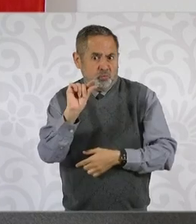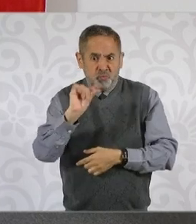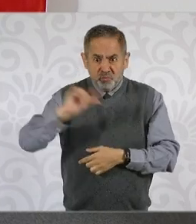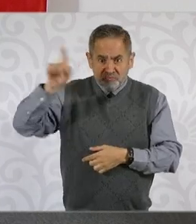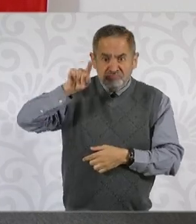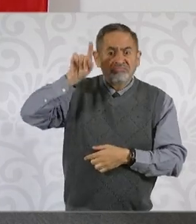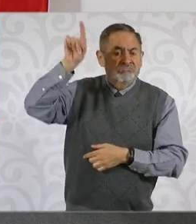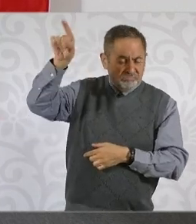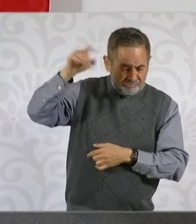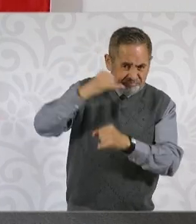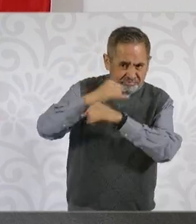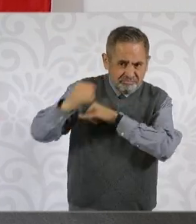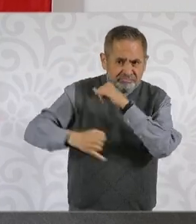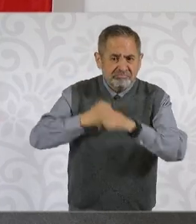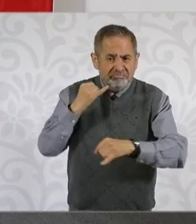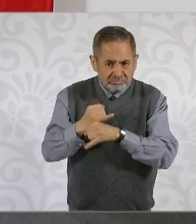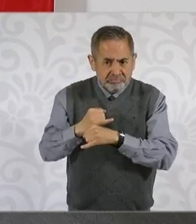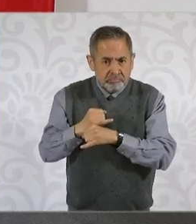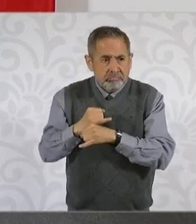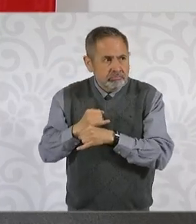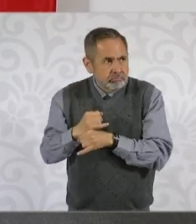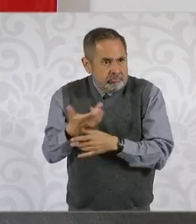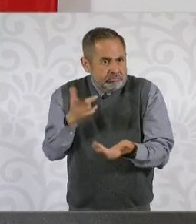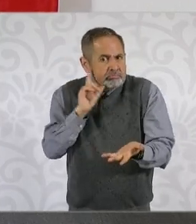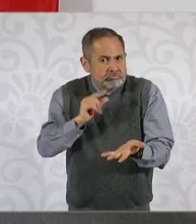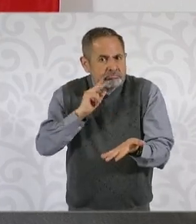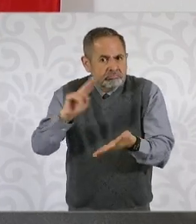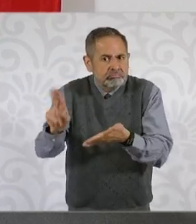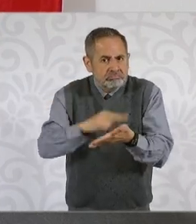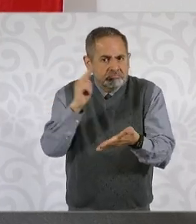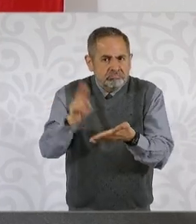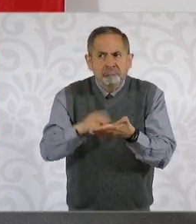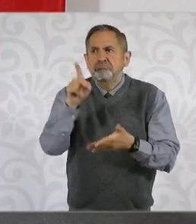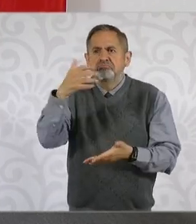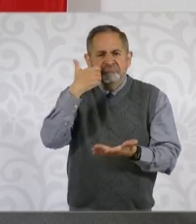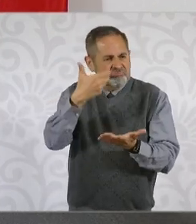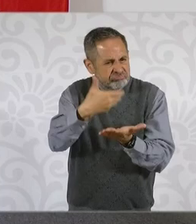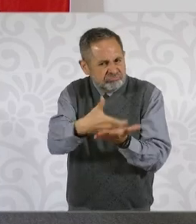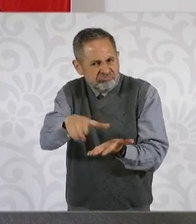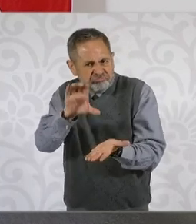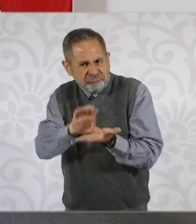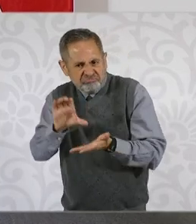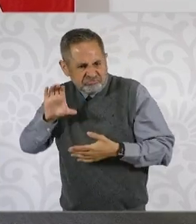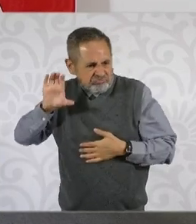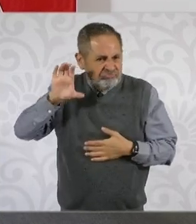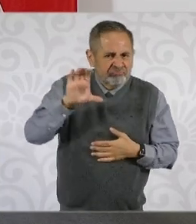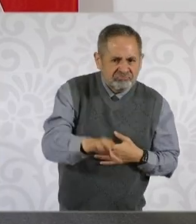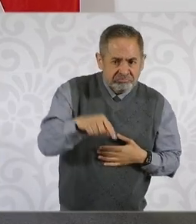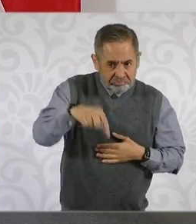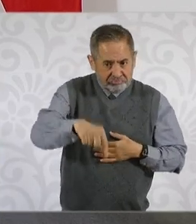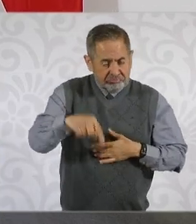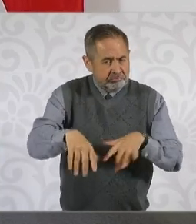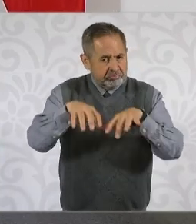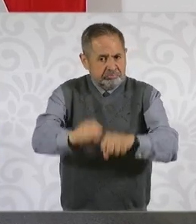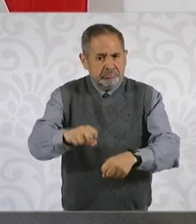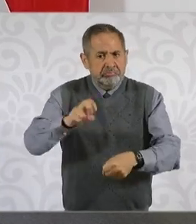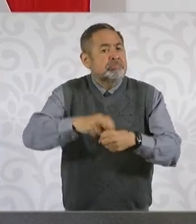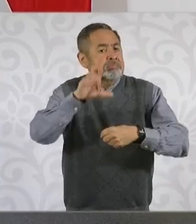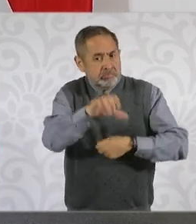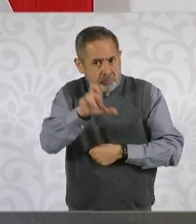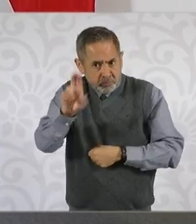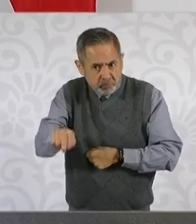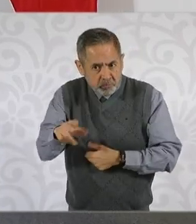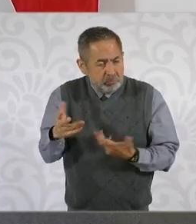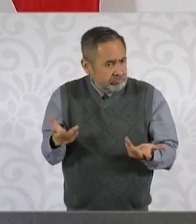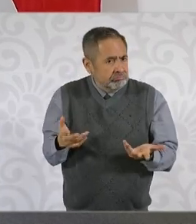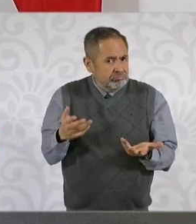cruceros, de una empresa de cruceros que quiere hacer una inversión muy grande justamente en Cancún y